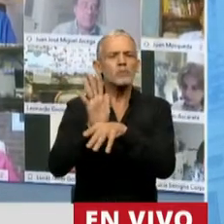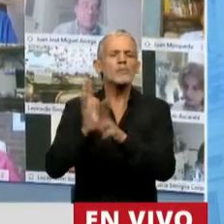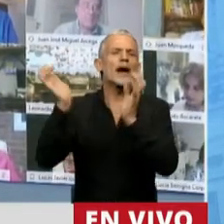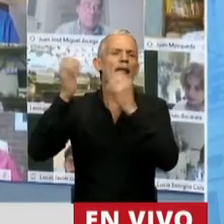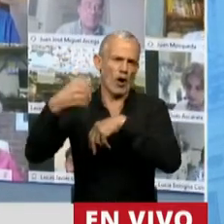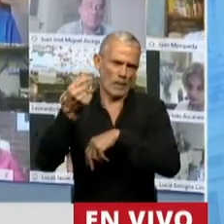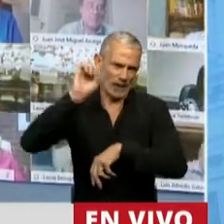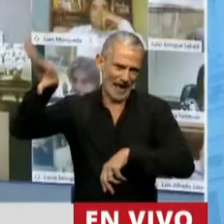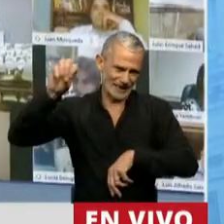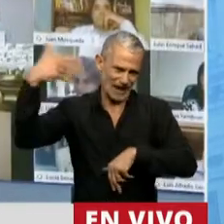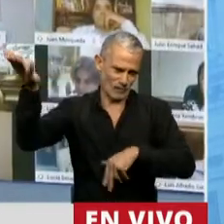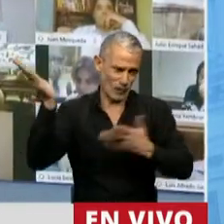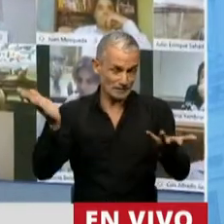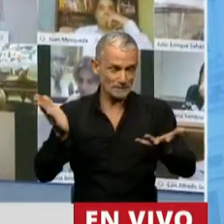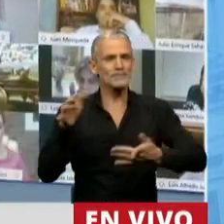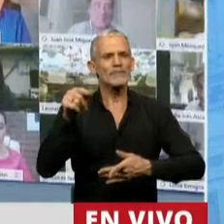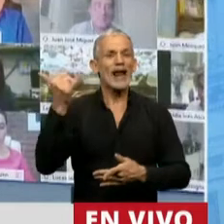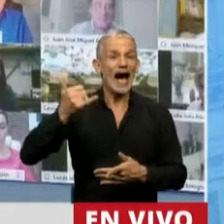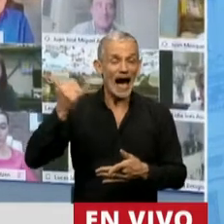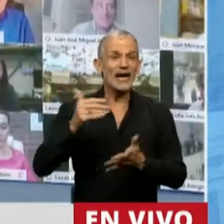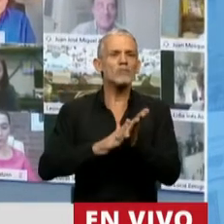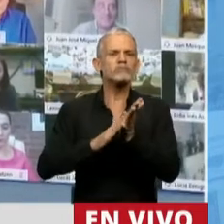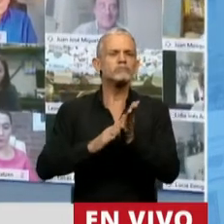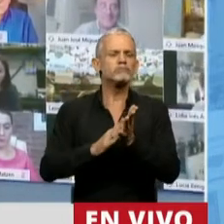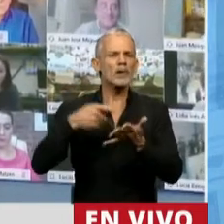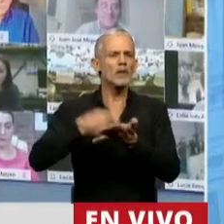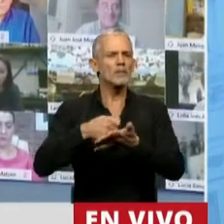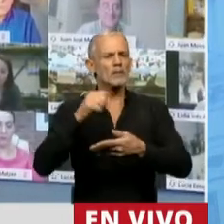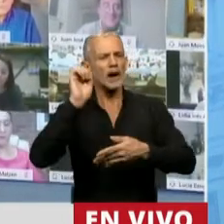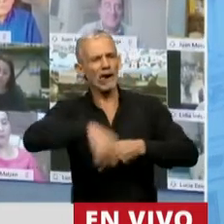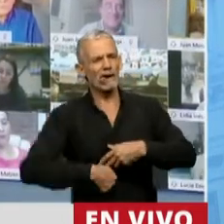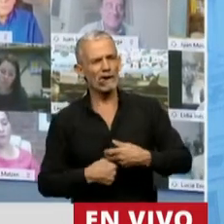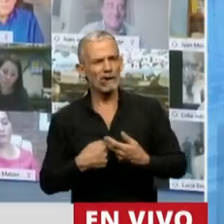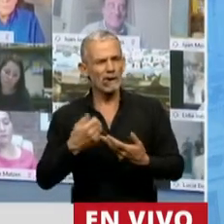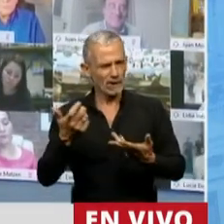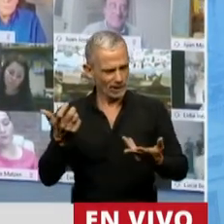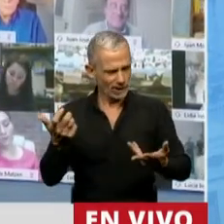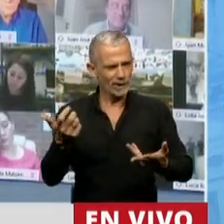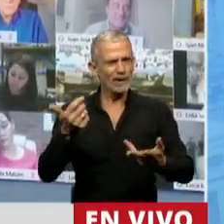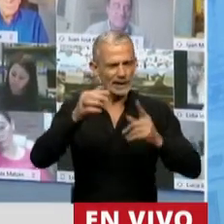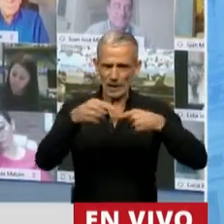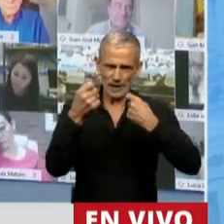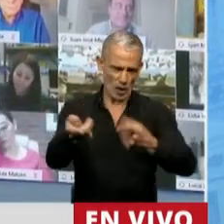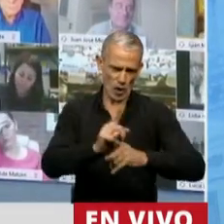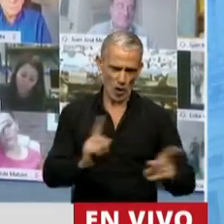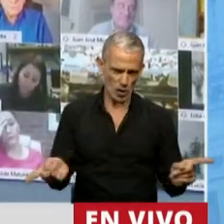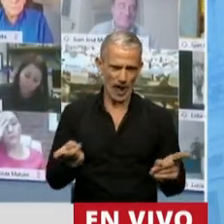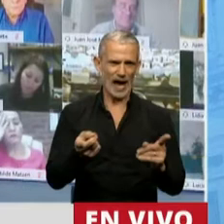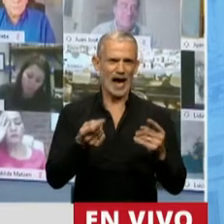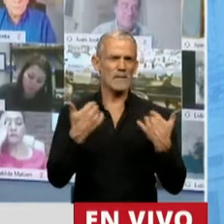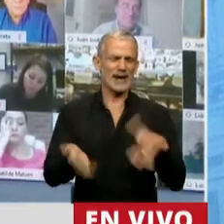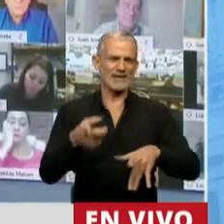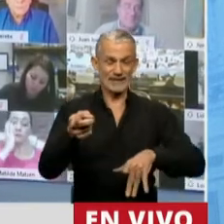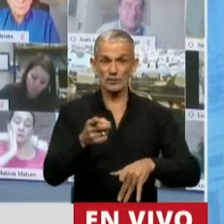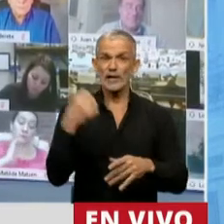Y aquellos que tengan probada evasión fiscal. Es decir que me parece que es muy importante que el